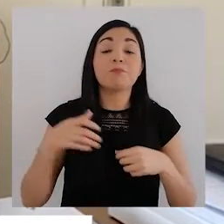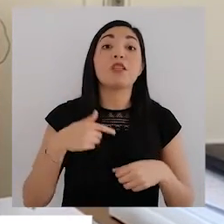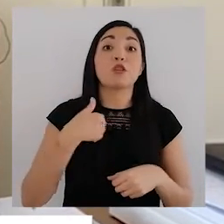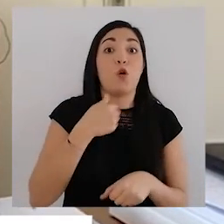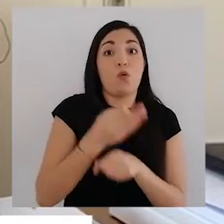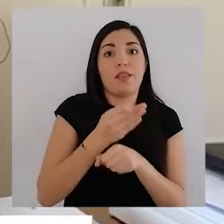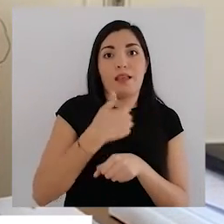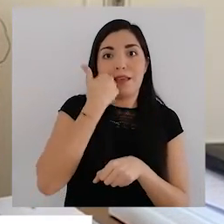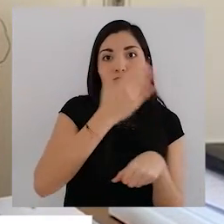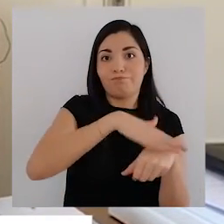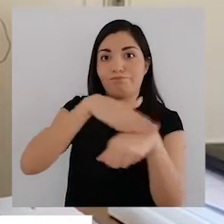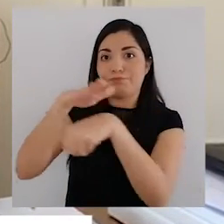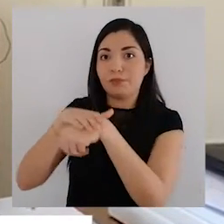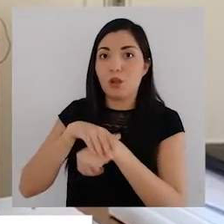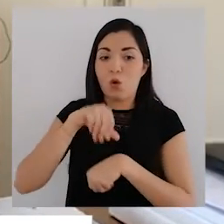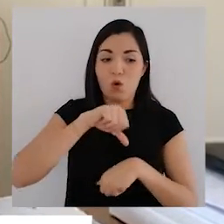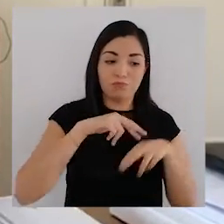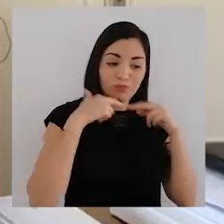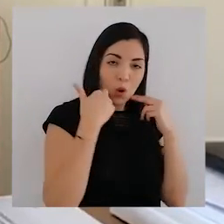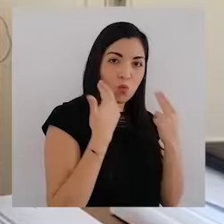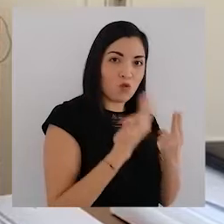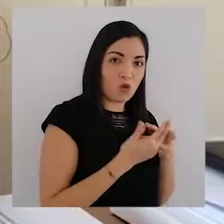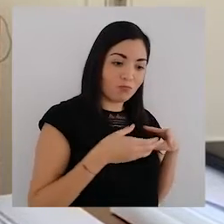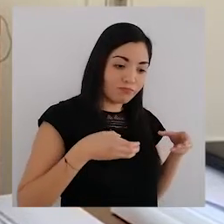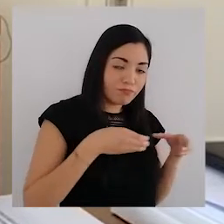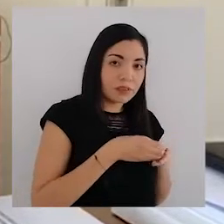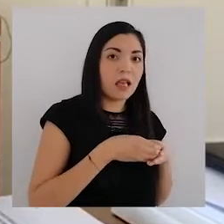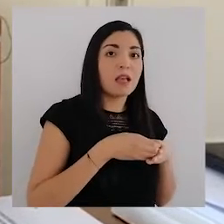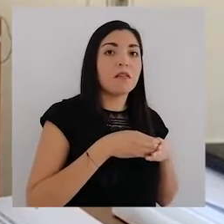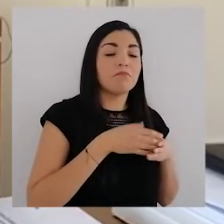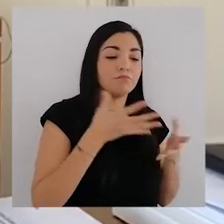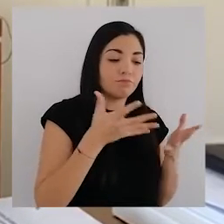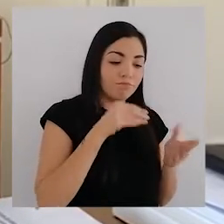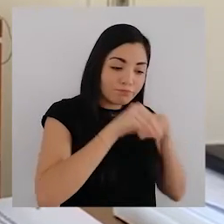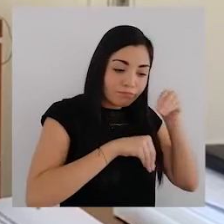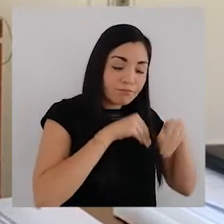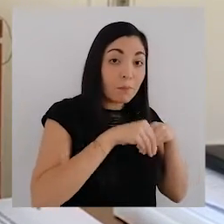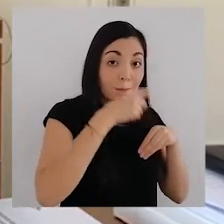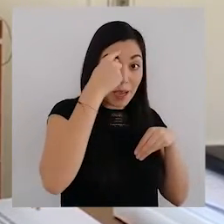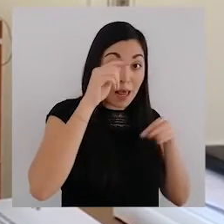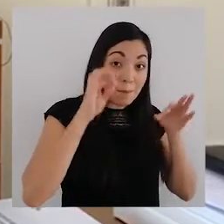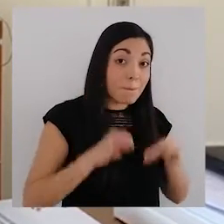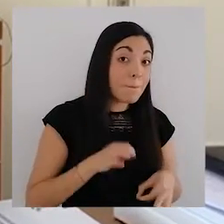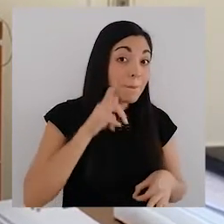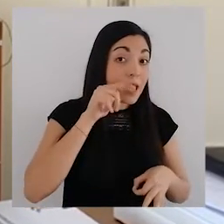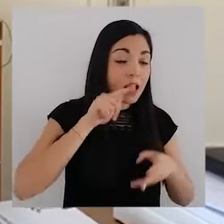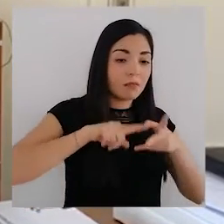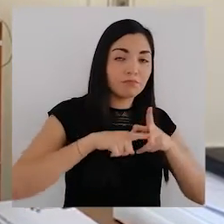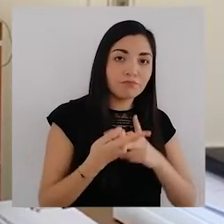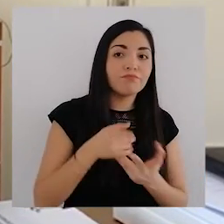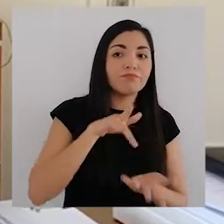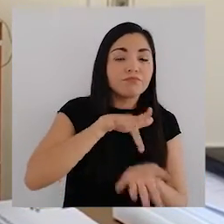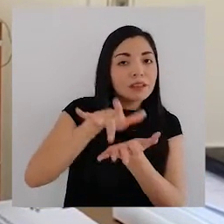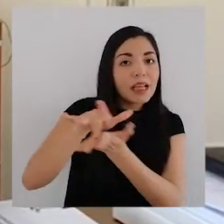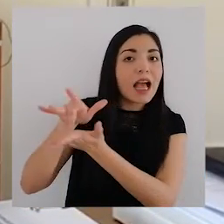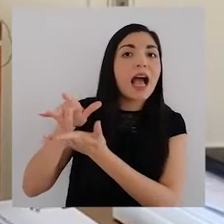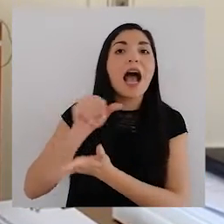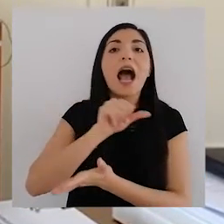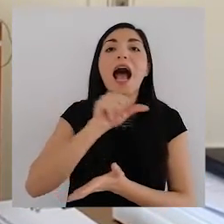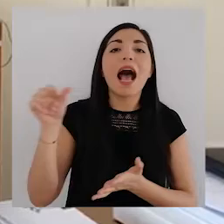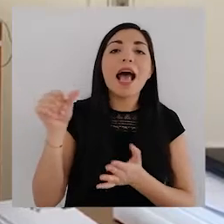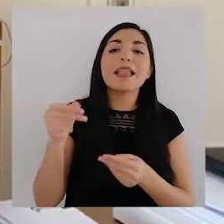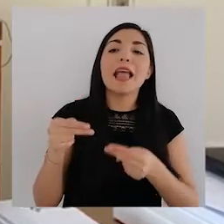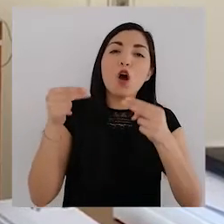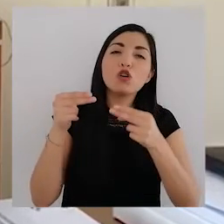gabinete dispusimos ya los mecanismos para que a partir de mañana estén haciendo la entrega ya de los primeros recursos a